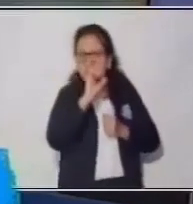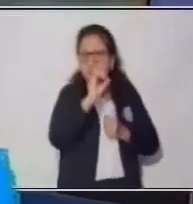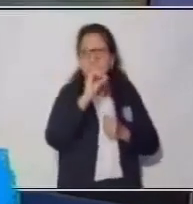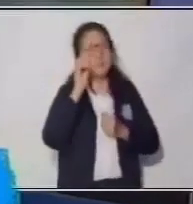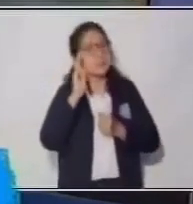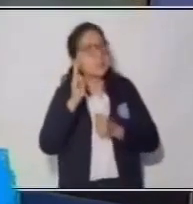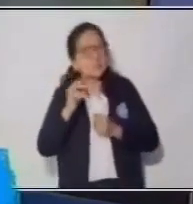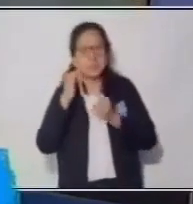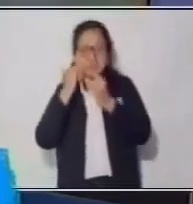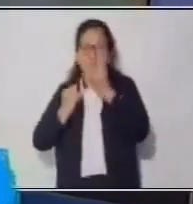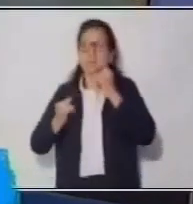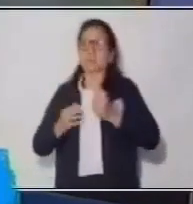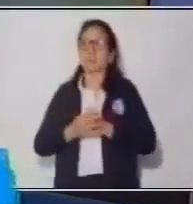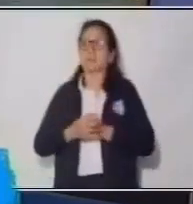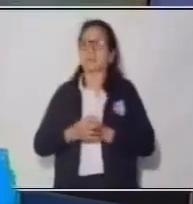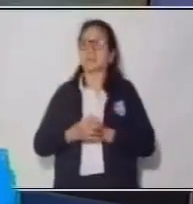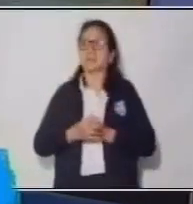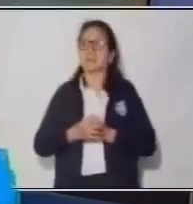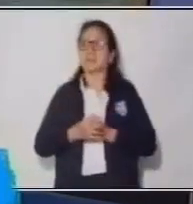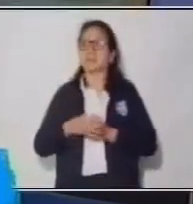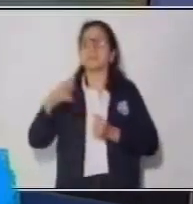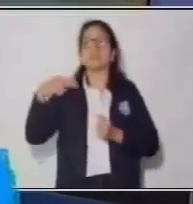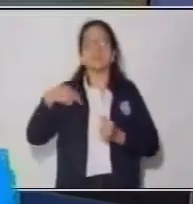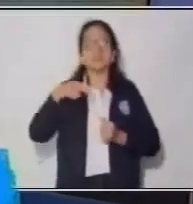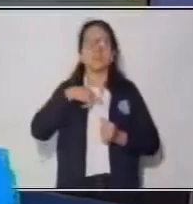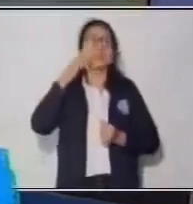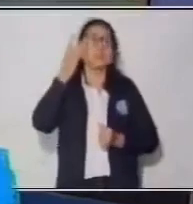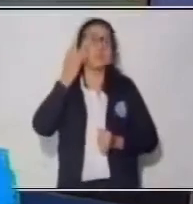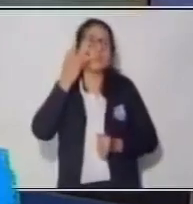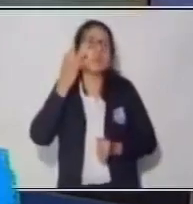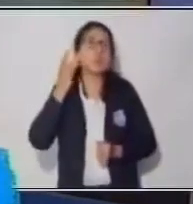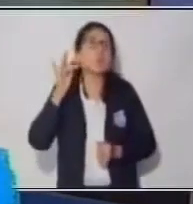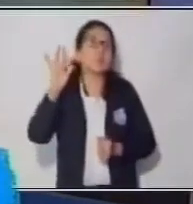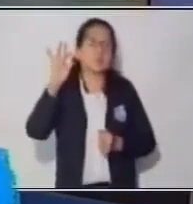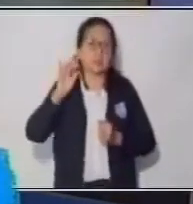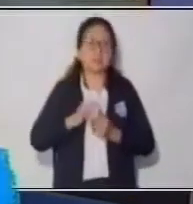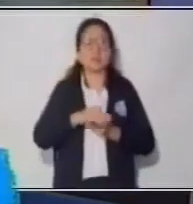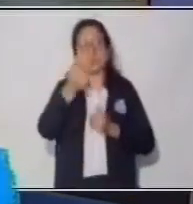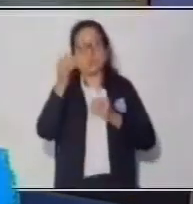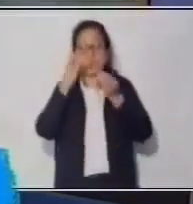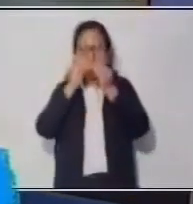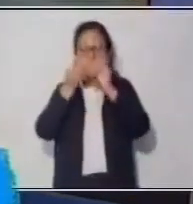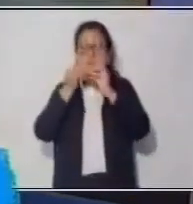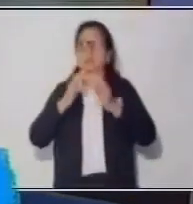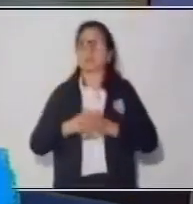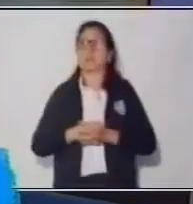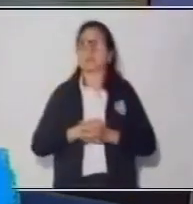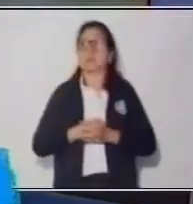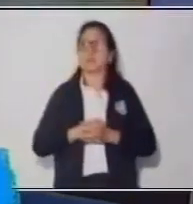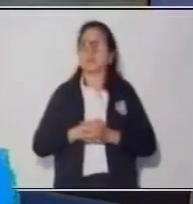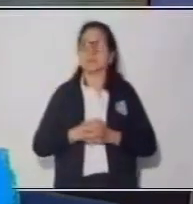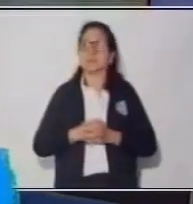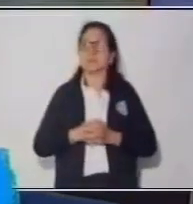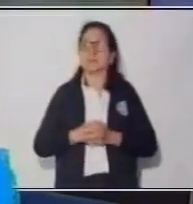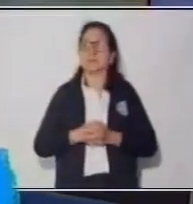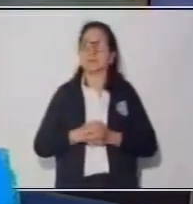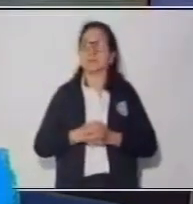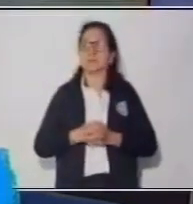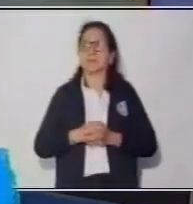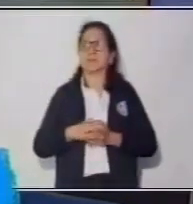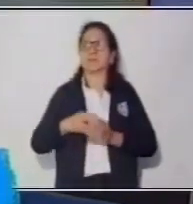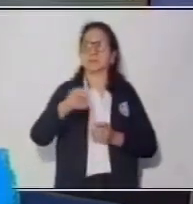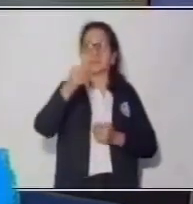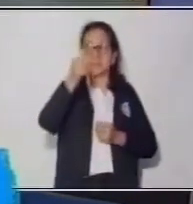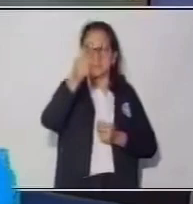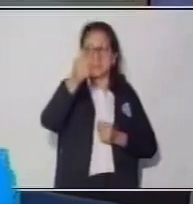Entonces, nosotros tenemos que ver cuál es el siguiente número. Muy bien.